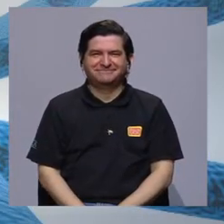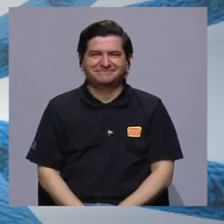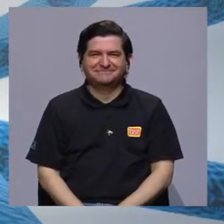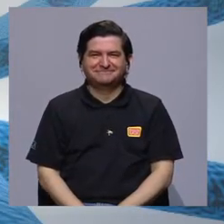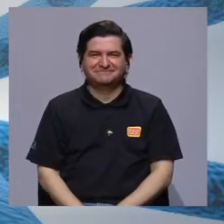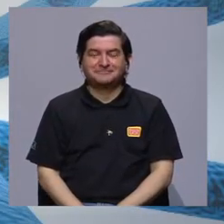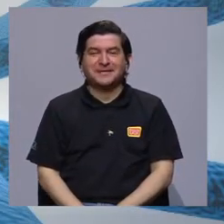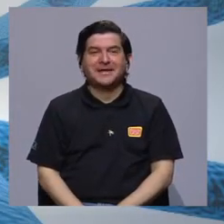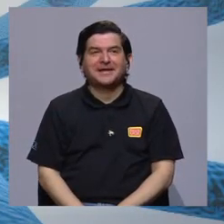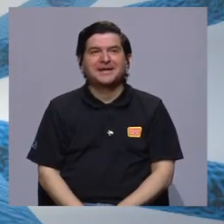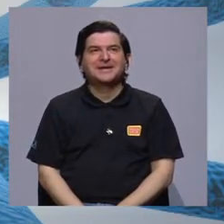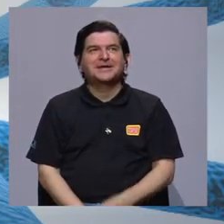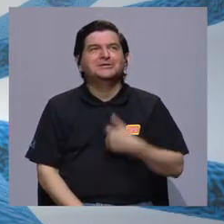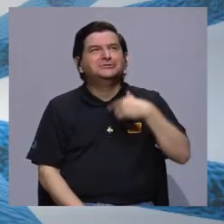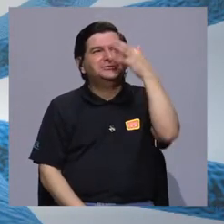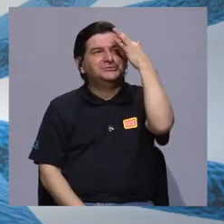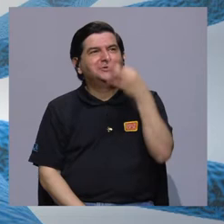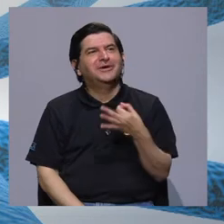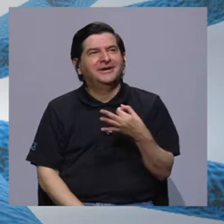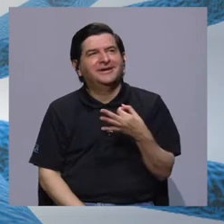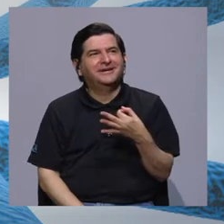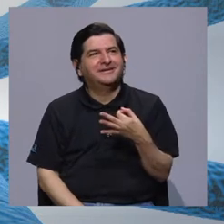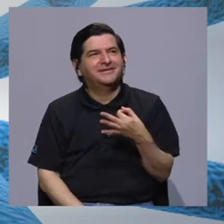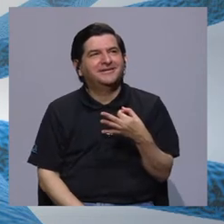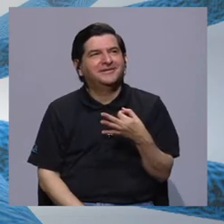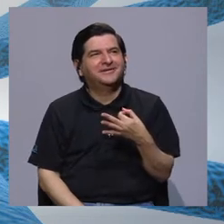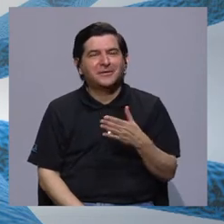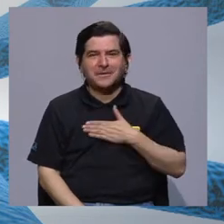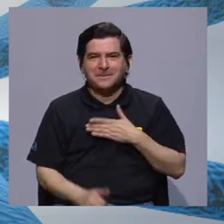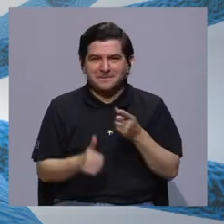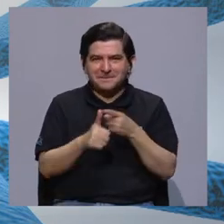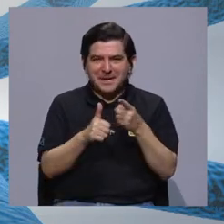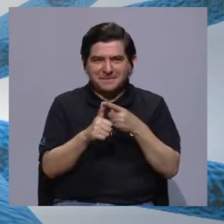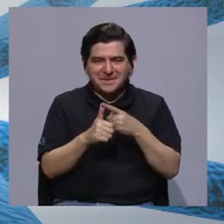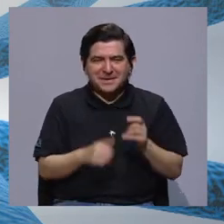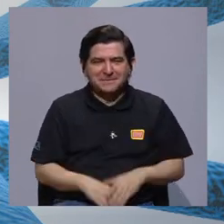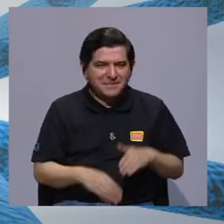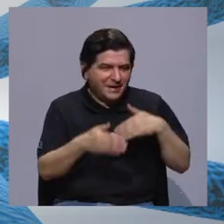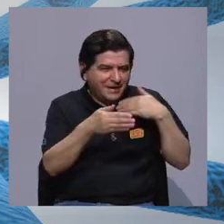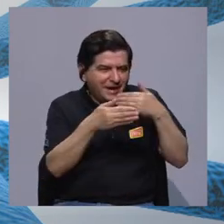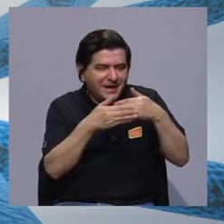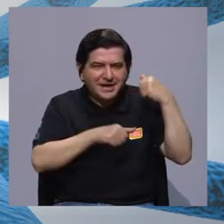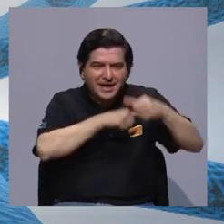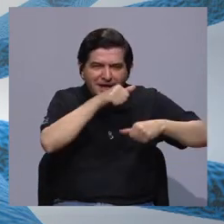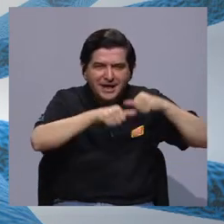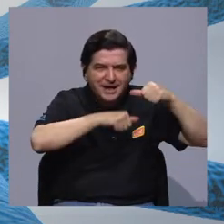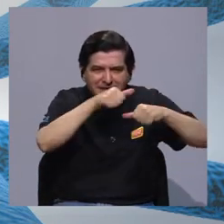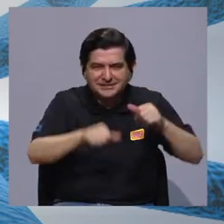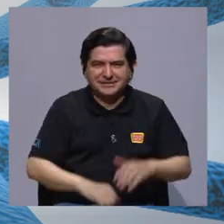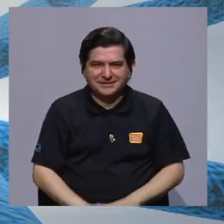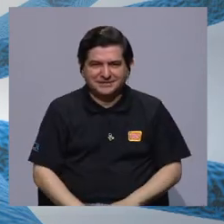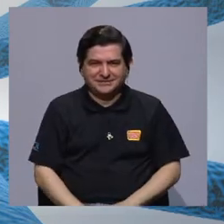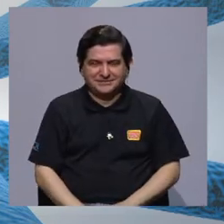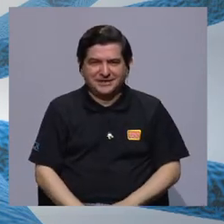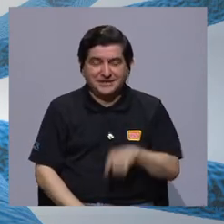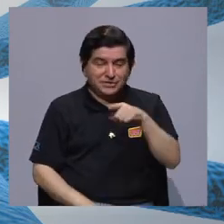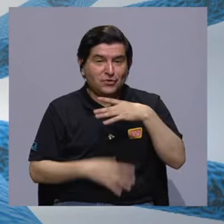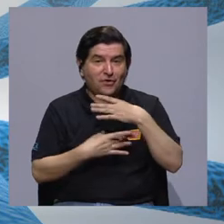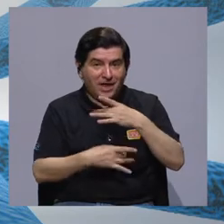Bueno, eso es como, yo creo que mi primera aproximación a la antropología fue como desde este